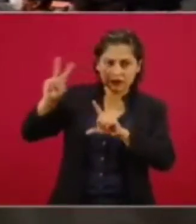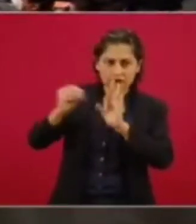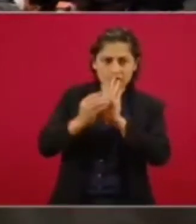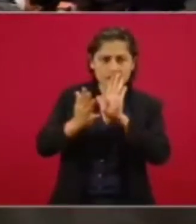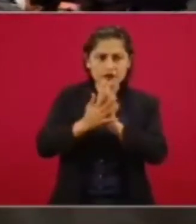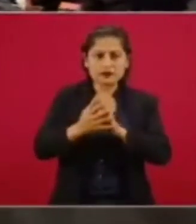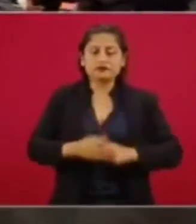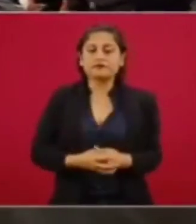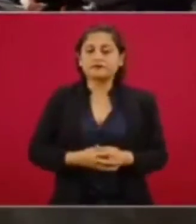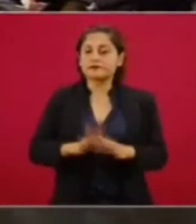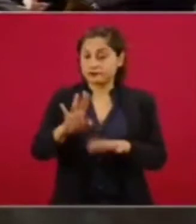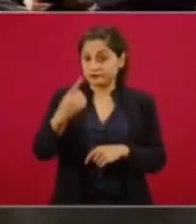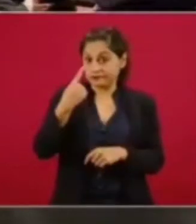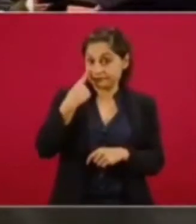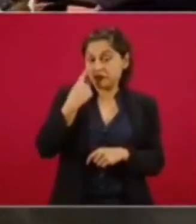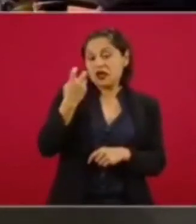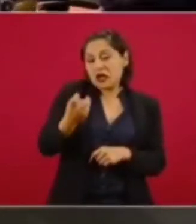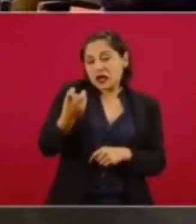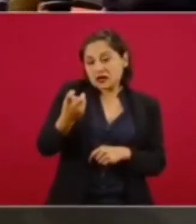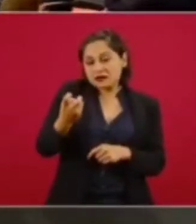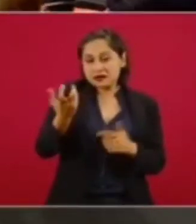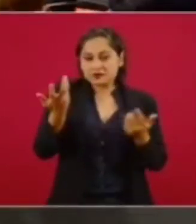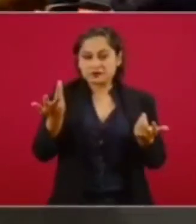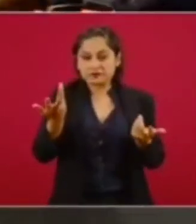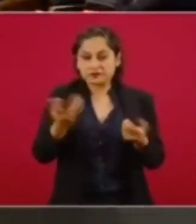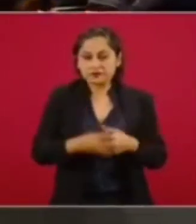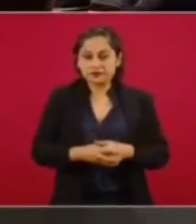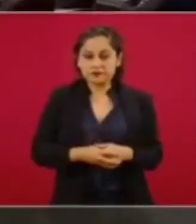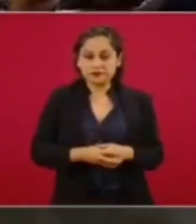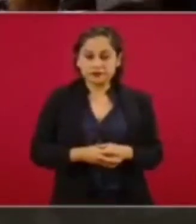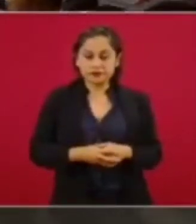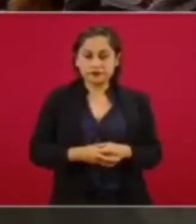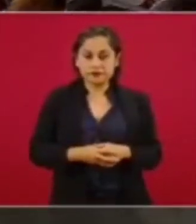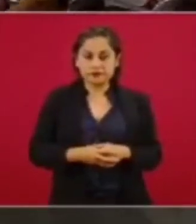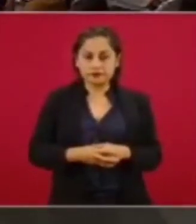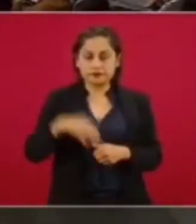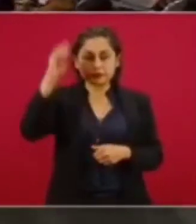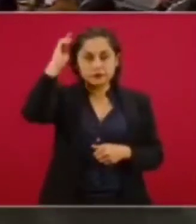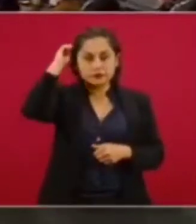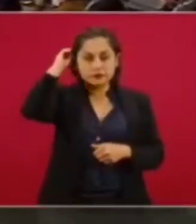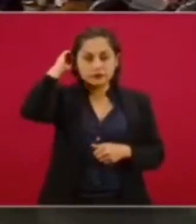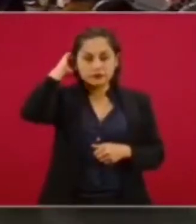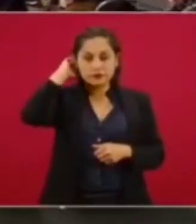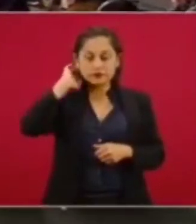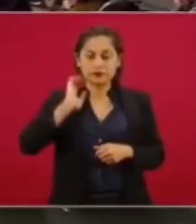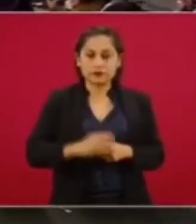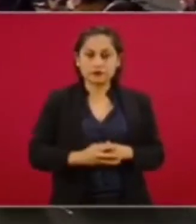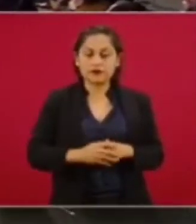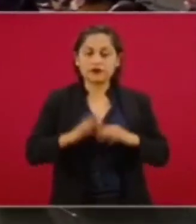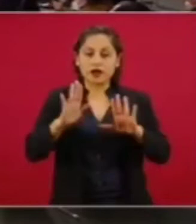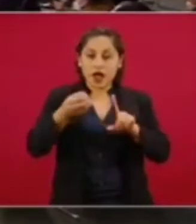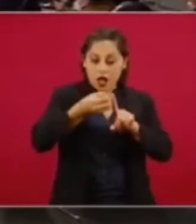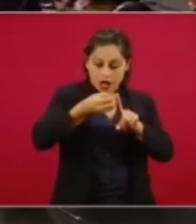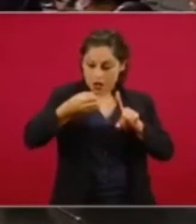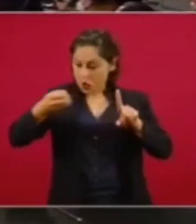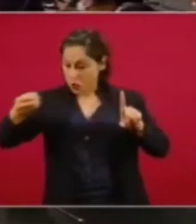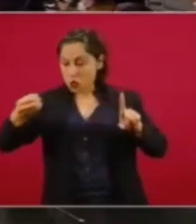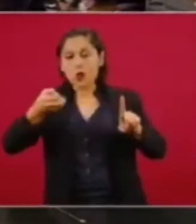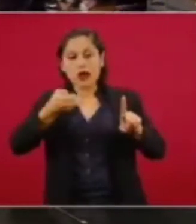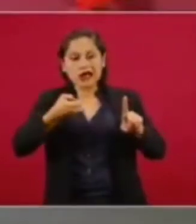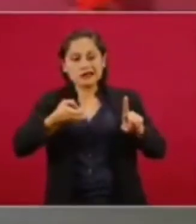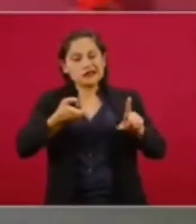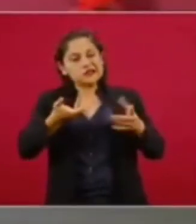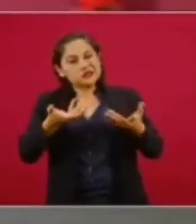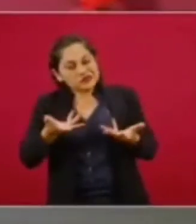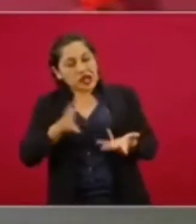Esa sí, muy genérica, yo no diría abstracta, porque ya